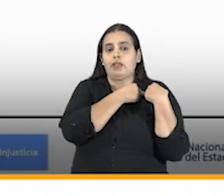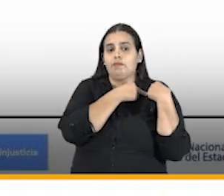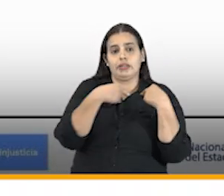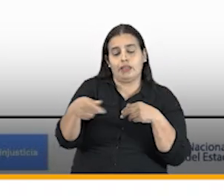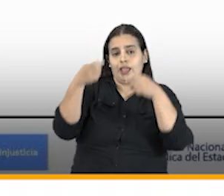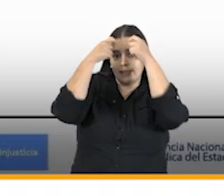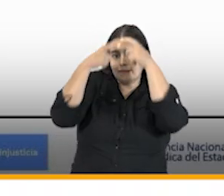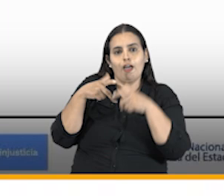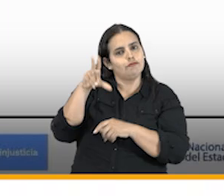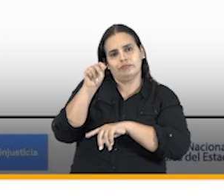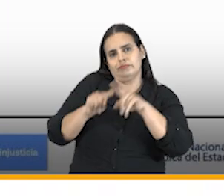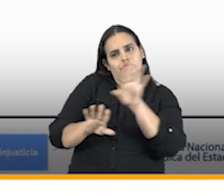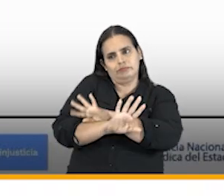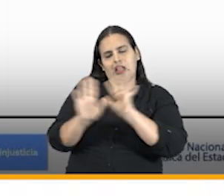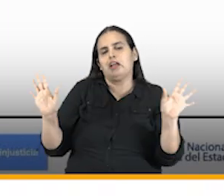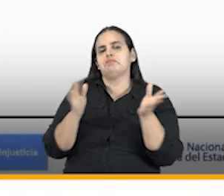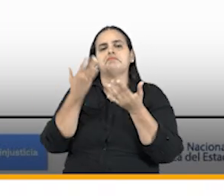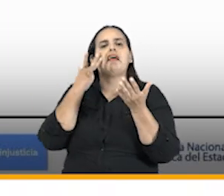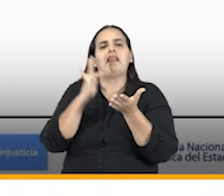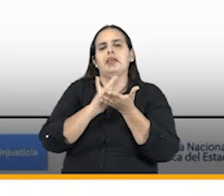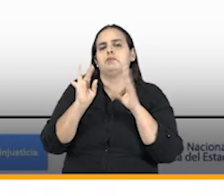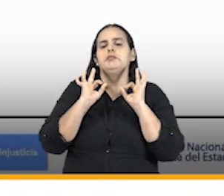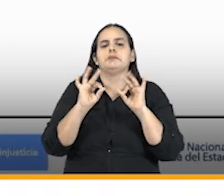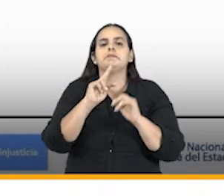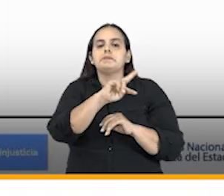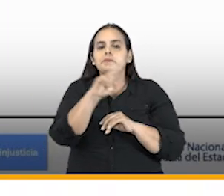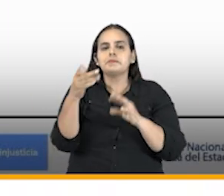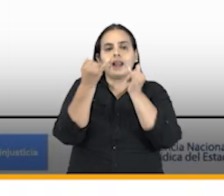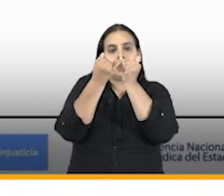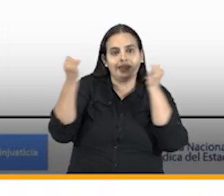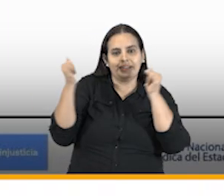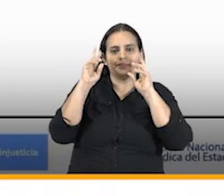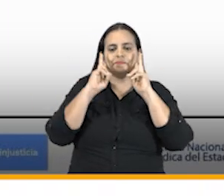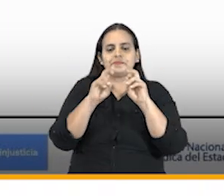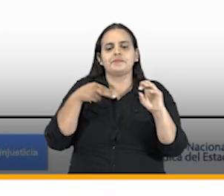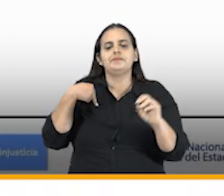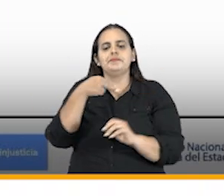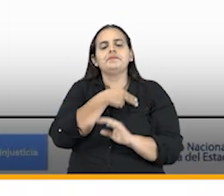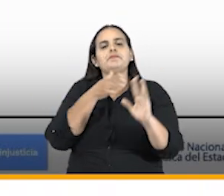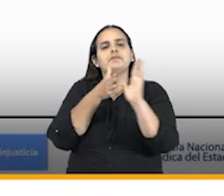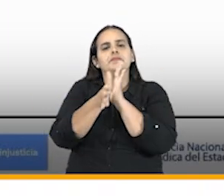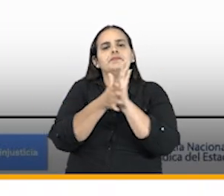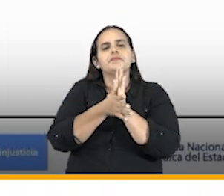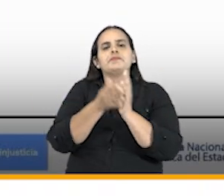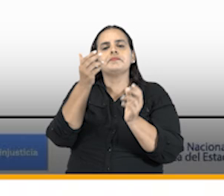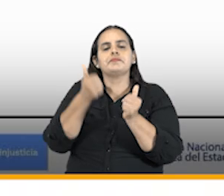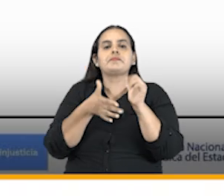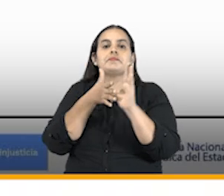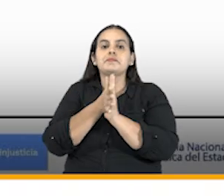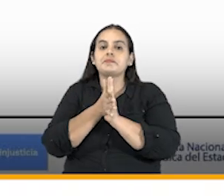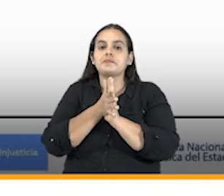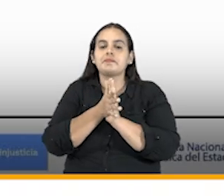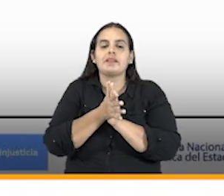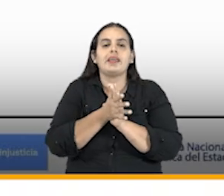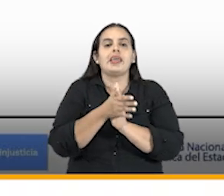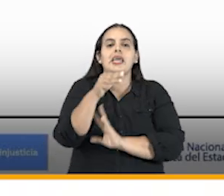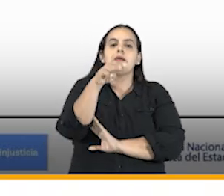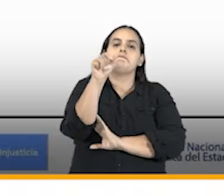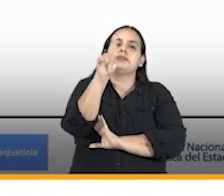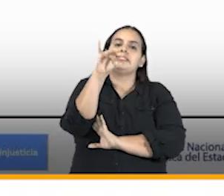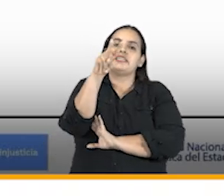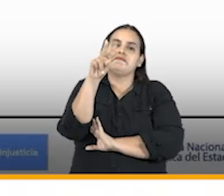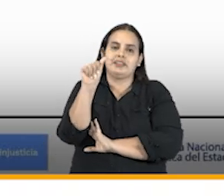déjenme mencionarles también otra línea de intervención que tiene nuestra agencia y nuestra dirección y es lo que llamamos la intervención masiva